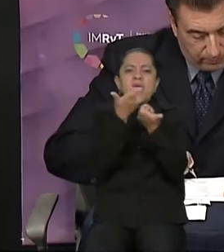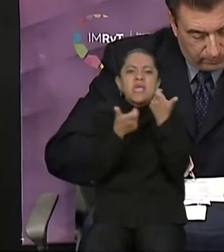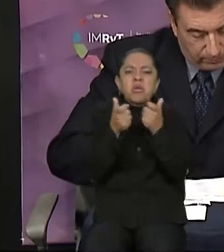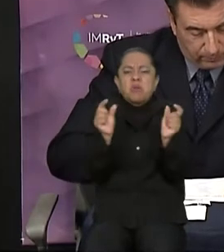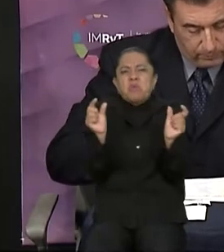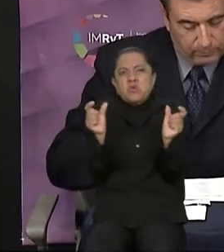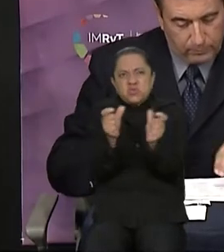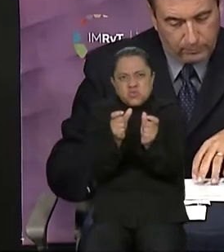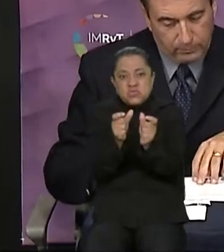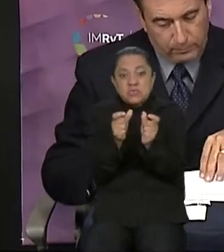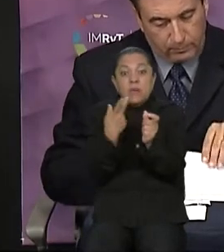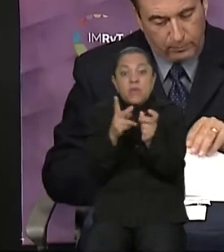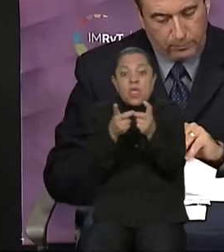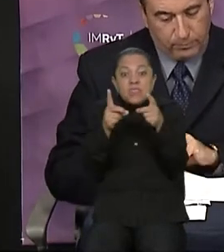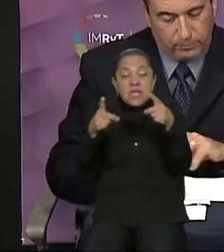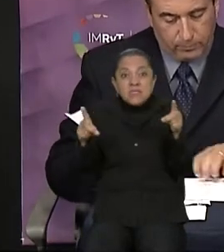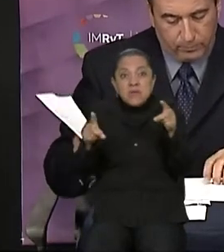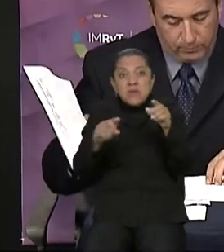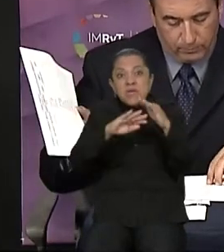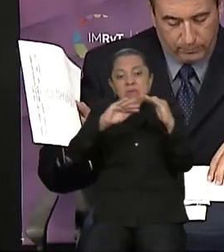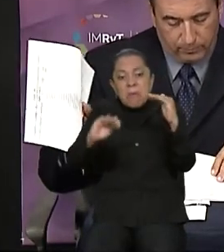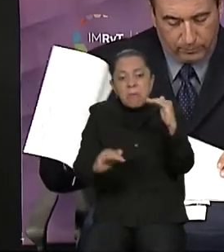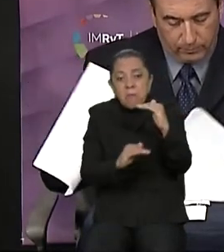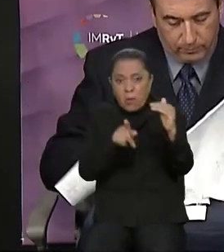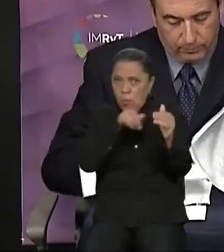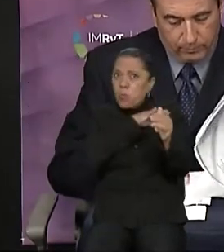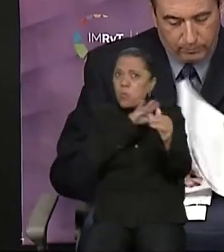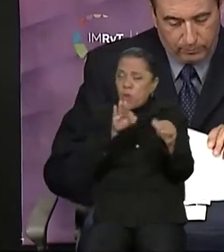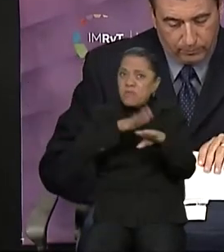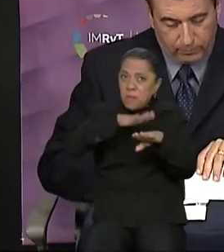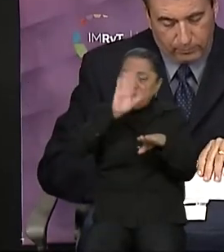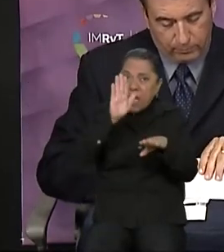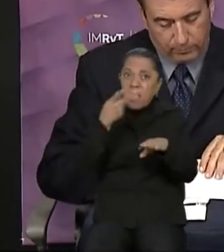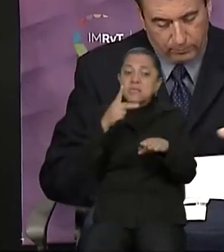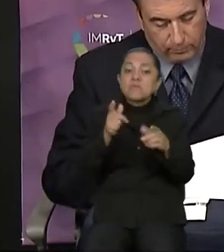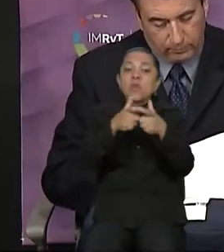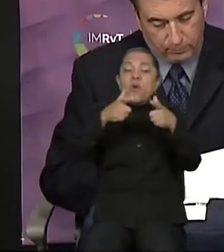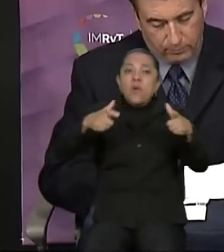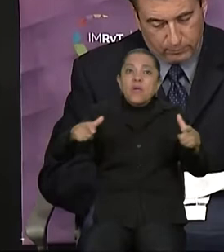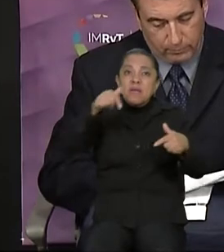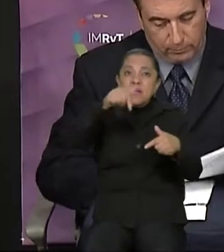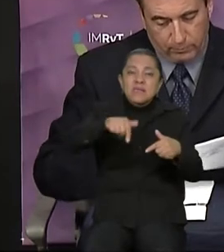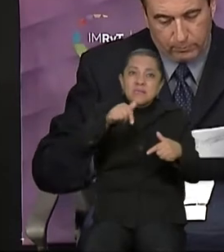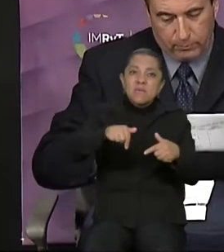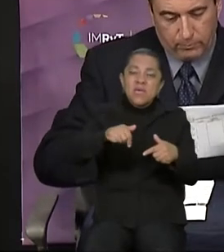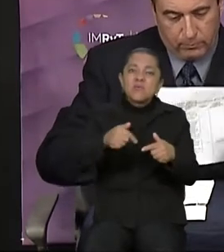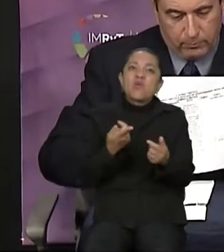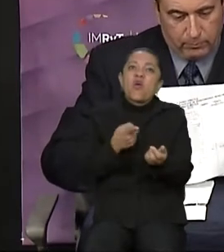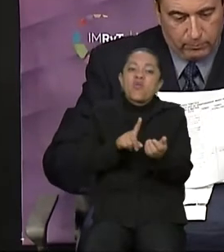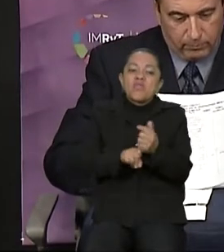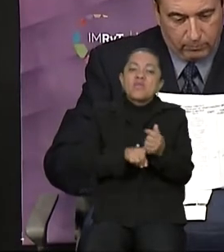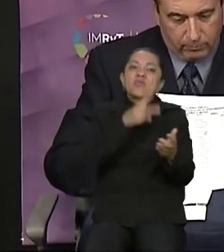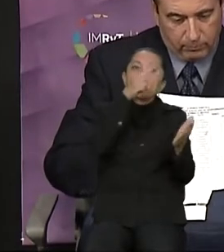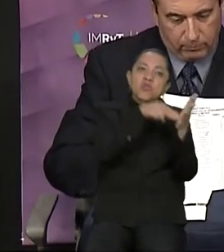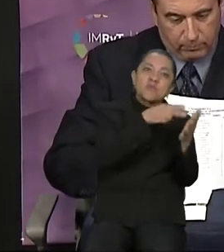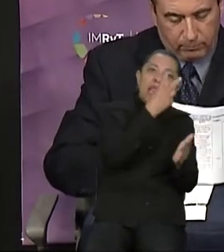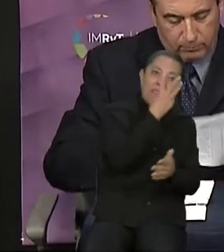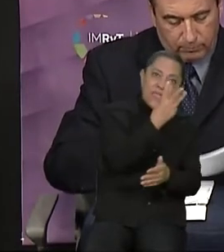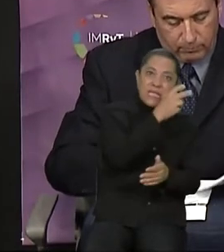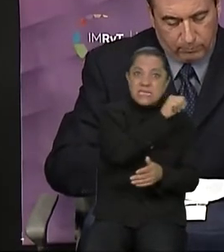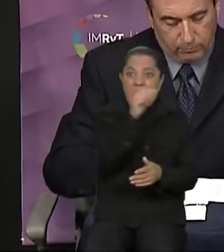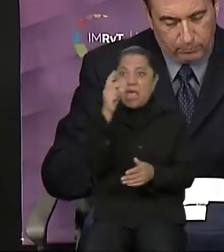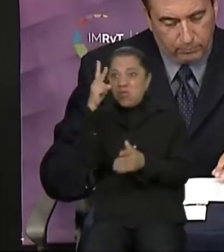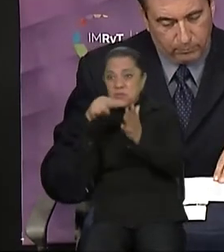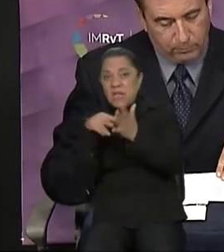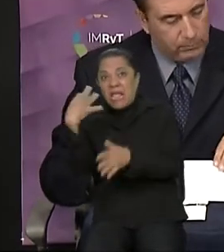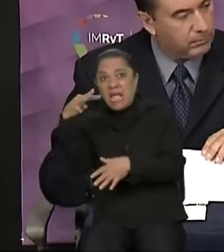desarrollado por debajo de su potencial. El crecimiento del Producto Interno Bruto entre 2003 y 2014 estuvo por debajo